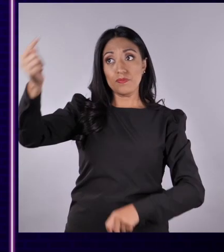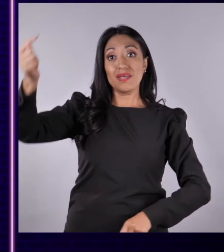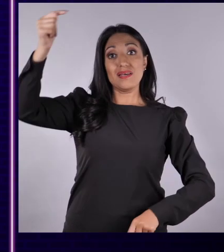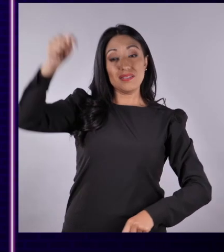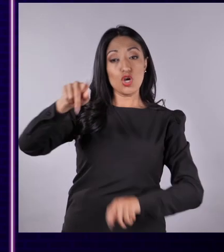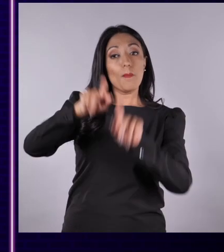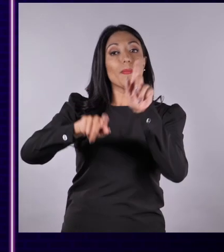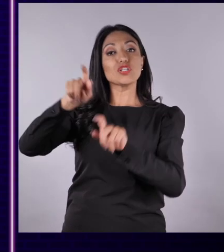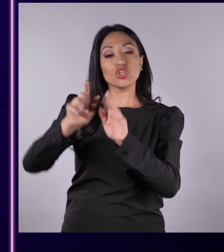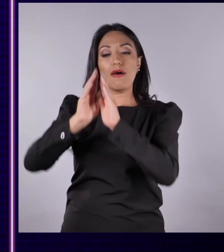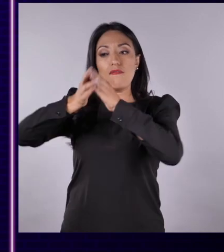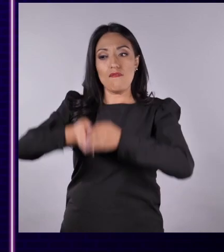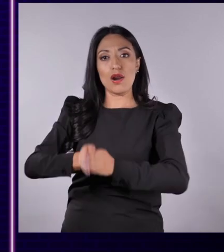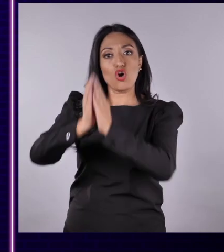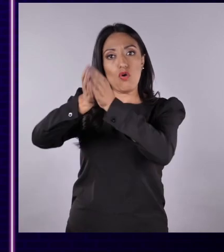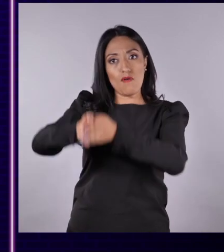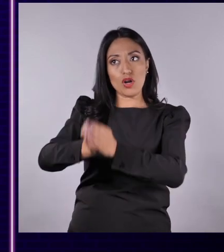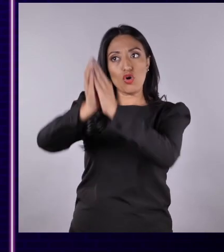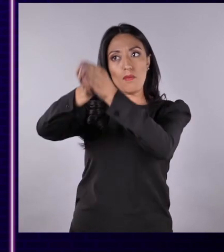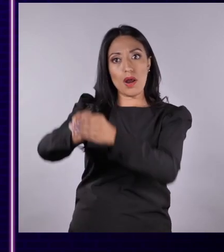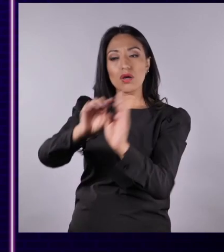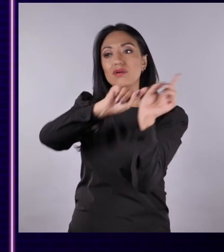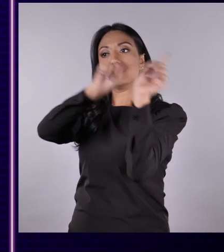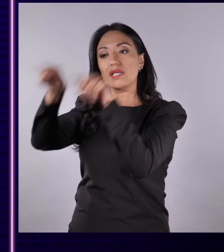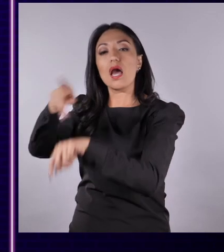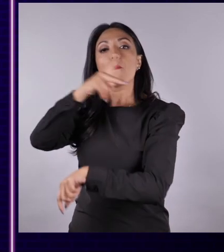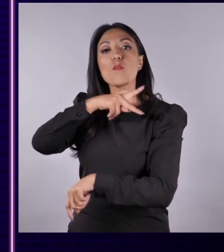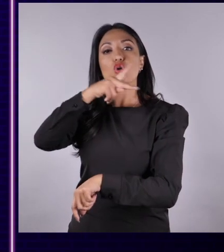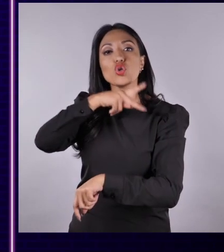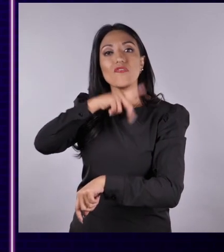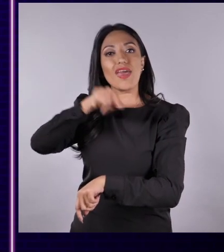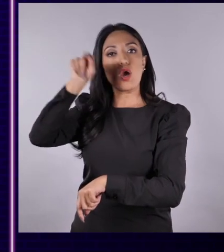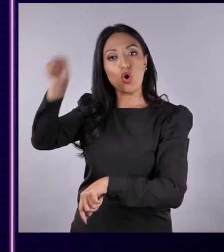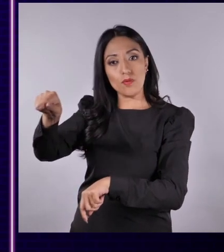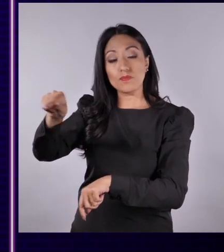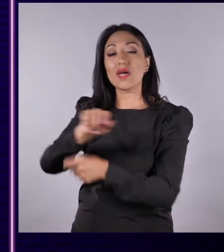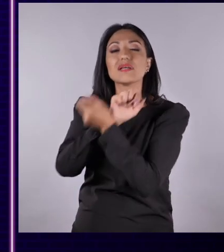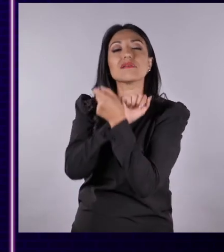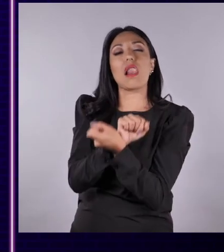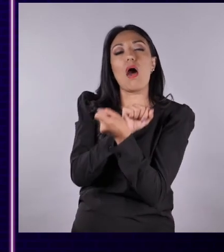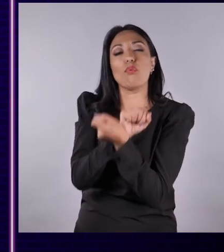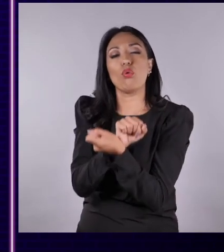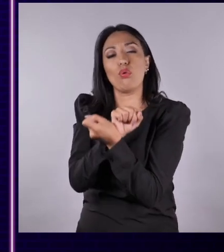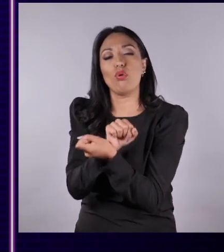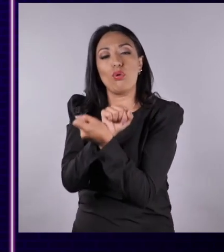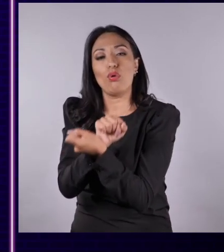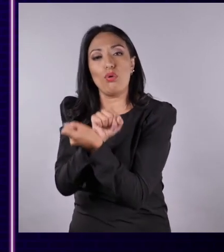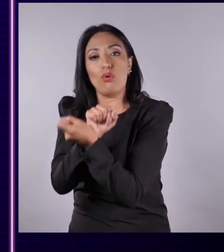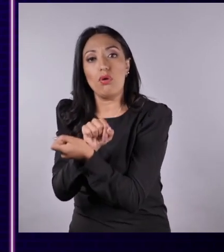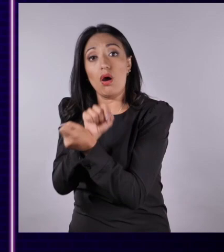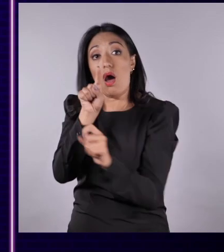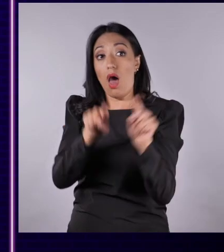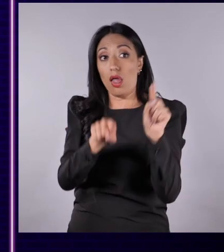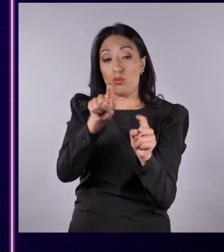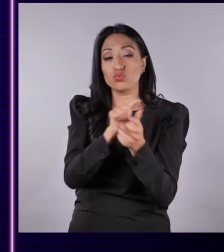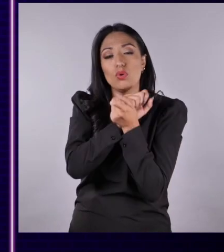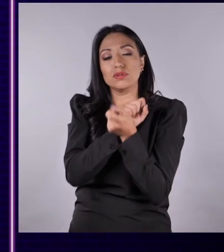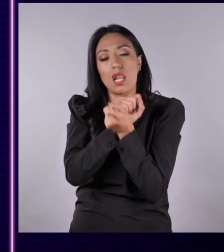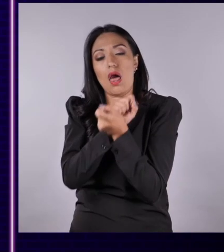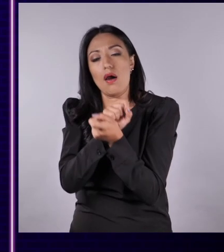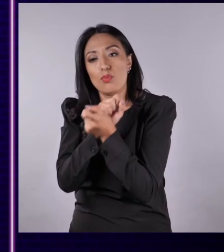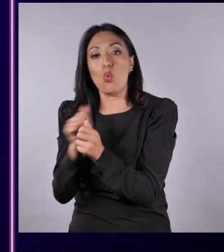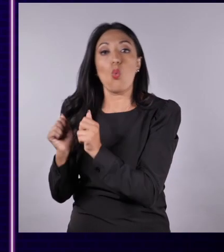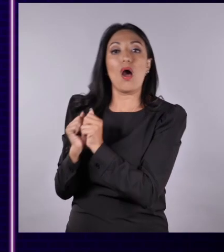llegaron barcos a Porto Viejo, que trajeron más de 200 africanos, tanto en la calidad de esclavos, como libres, ya que